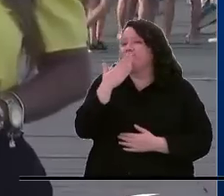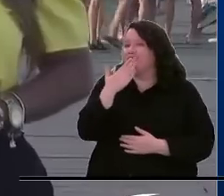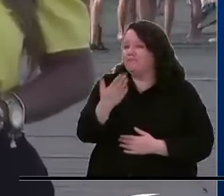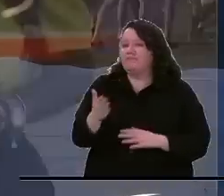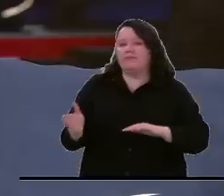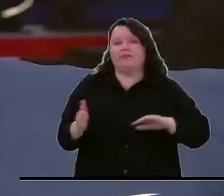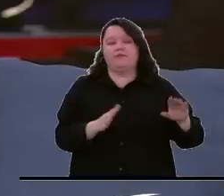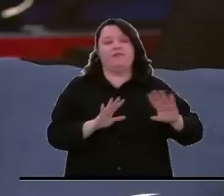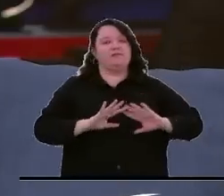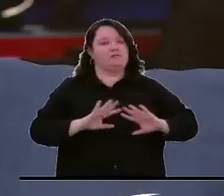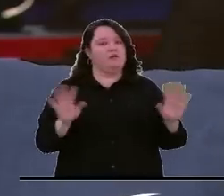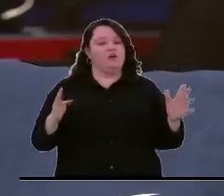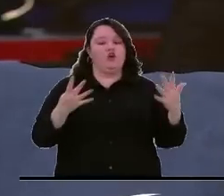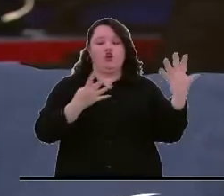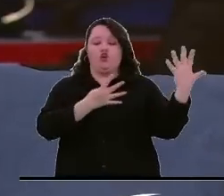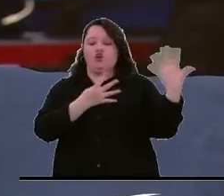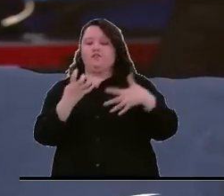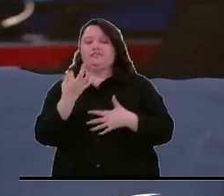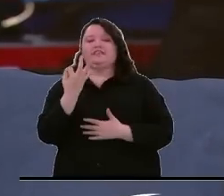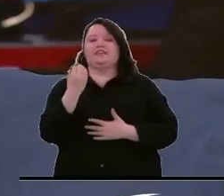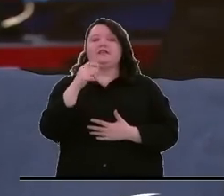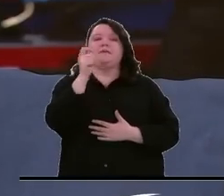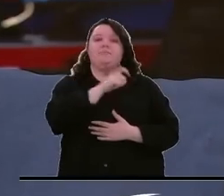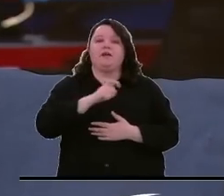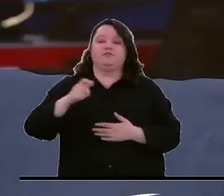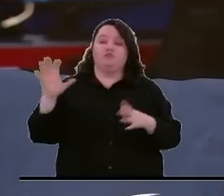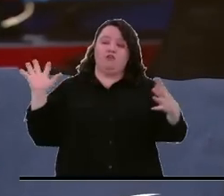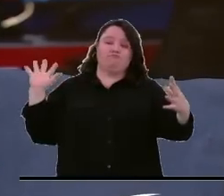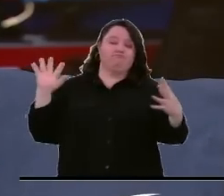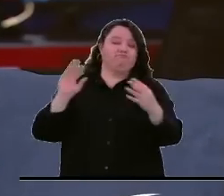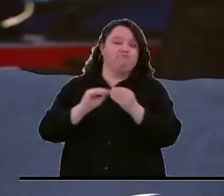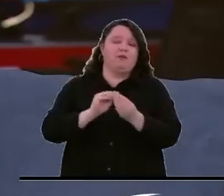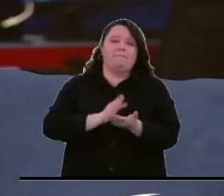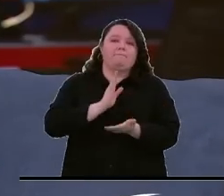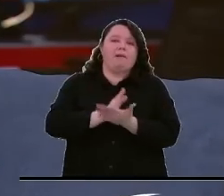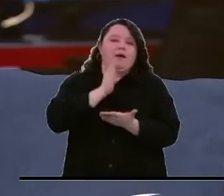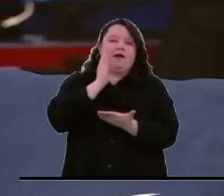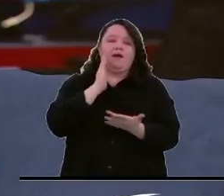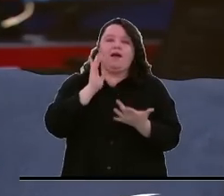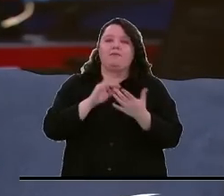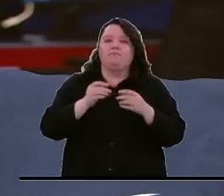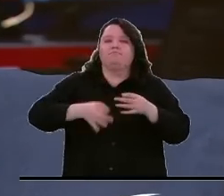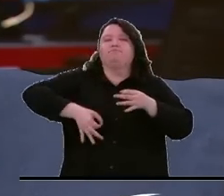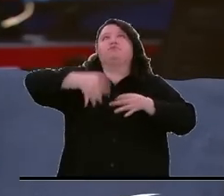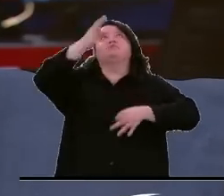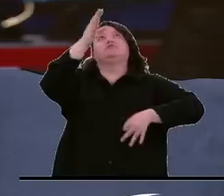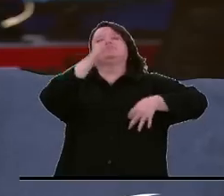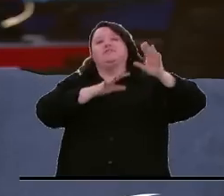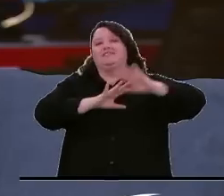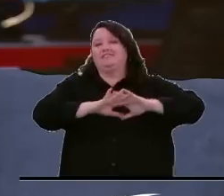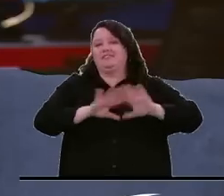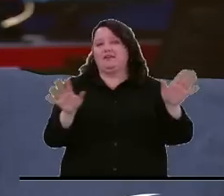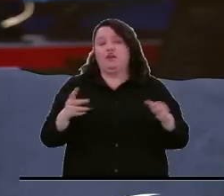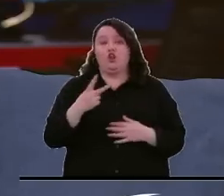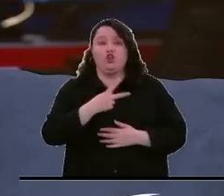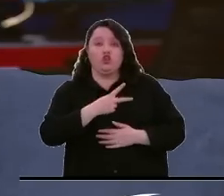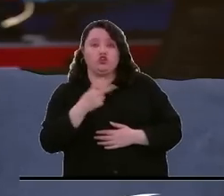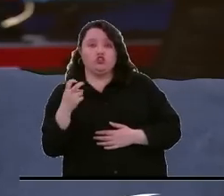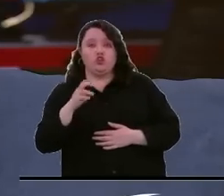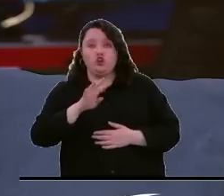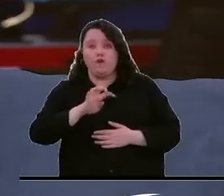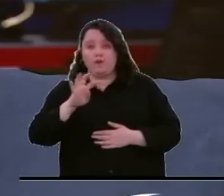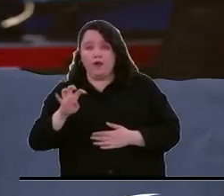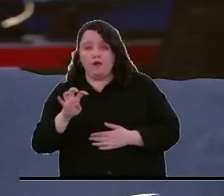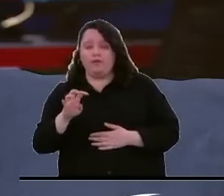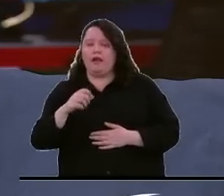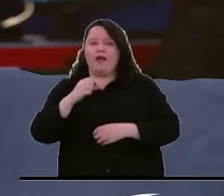Ya son 930 personas que han resultado quemadas con pólvora en el país, de las cuales 299 son menores